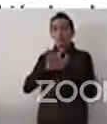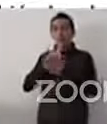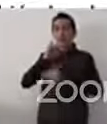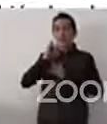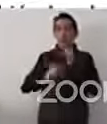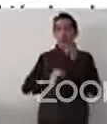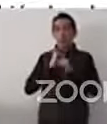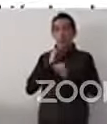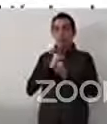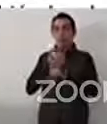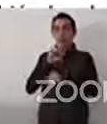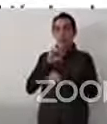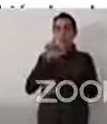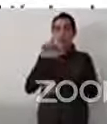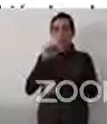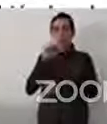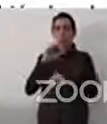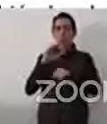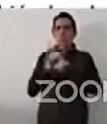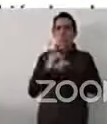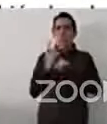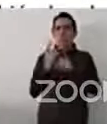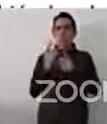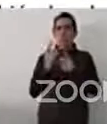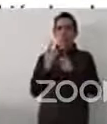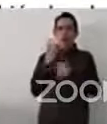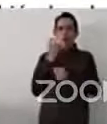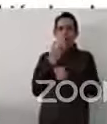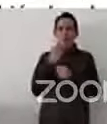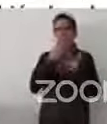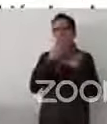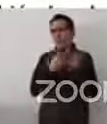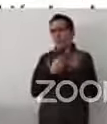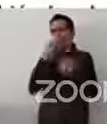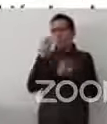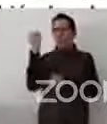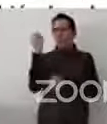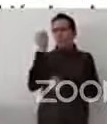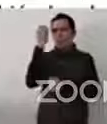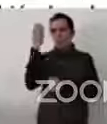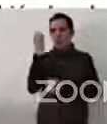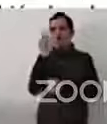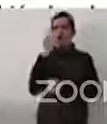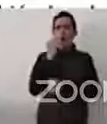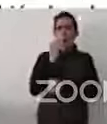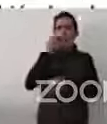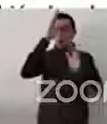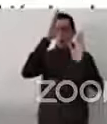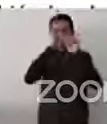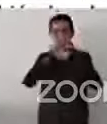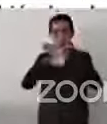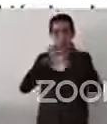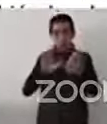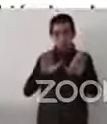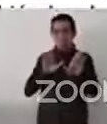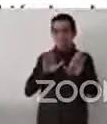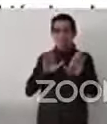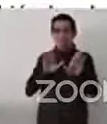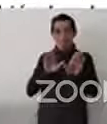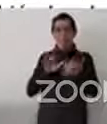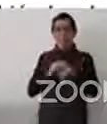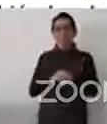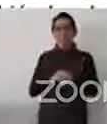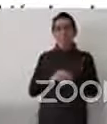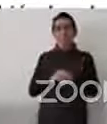son convenciones o tratados, sino son declaraciones, pero esto es un ejemplo que muestra cómo